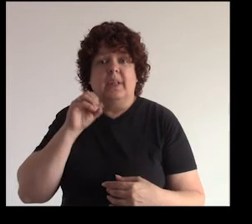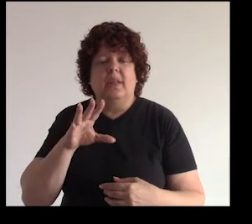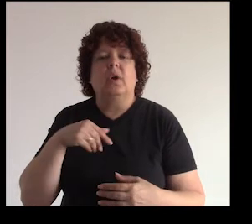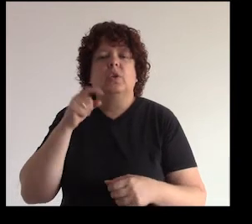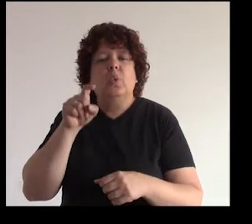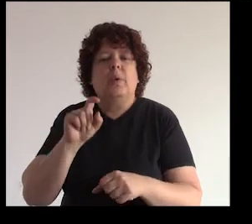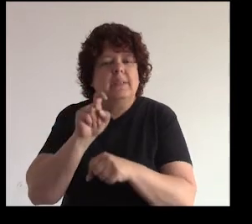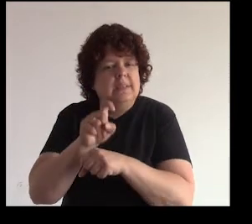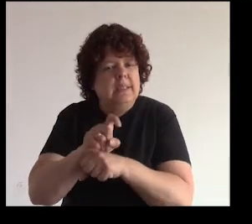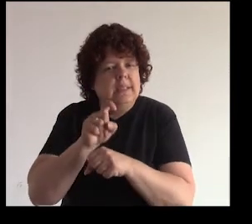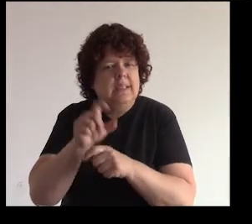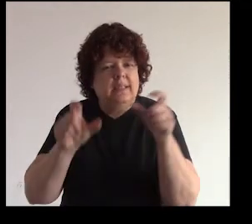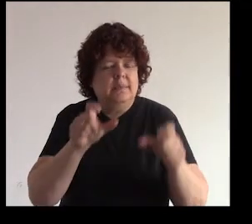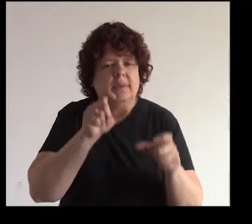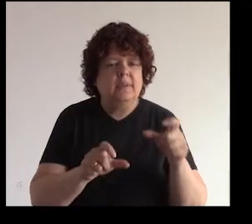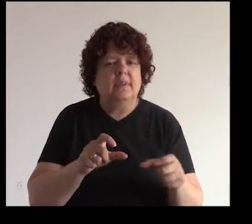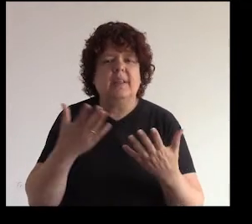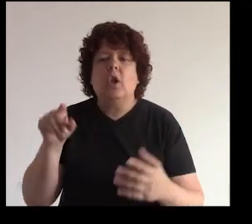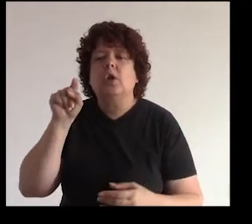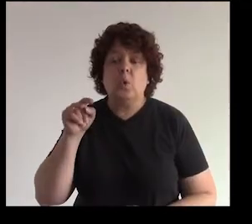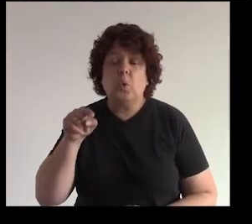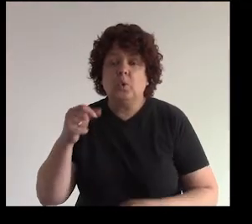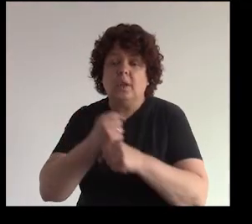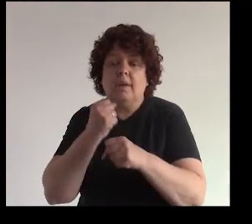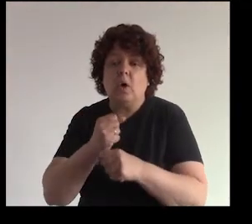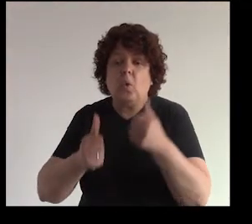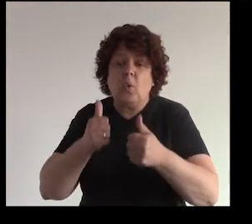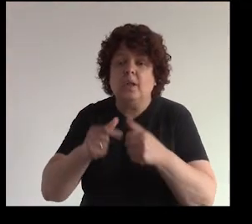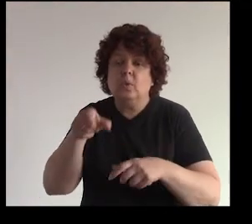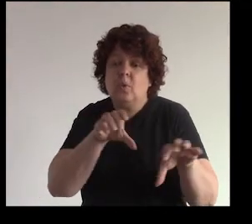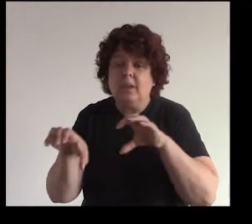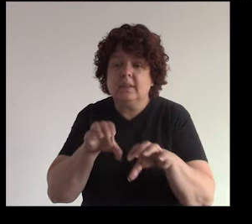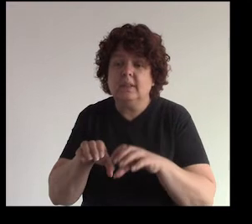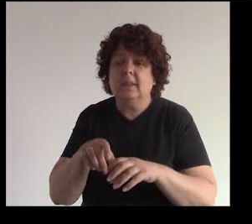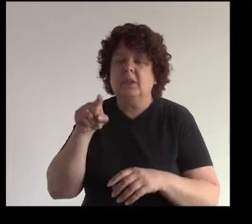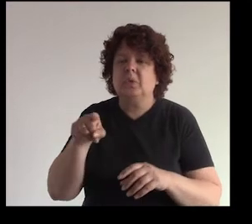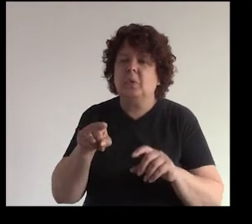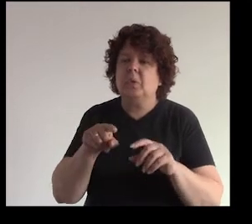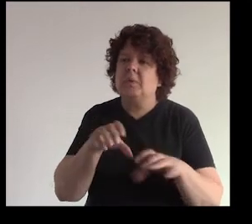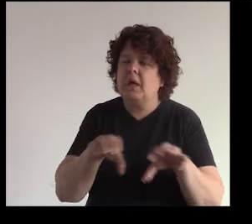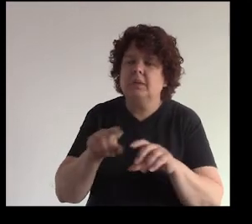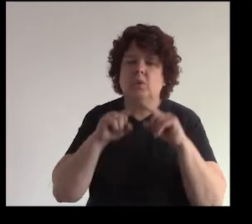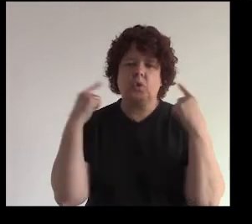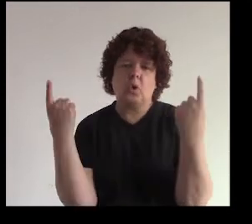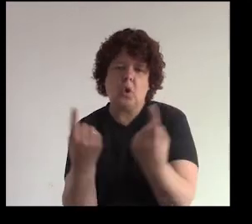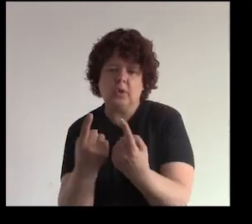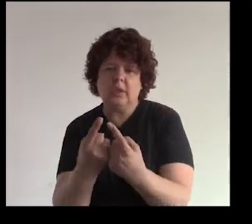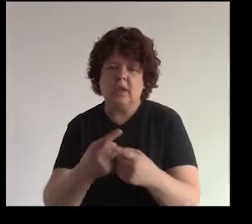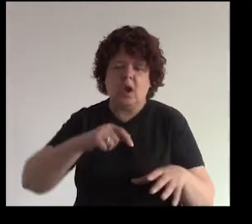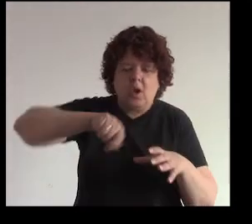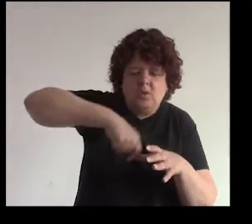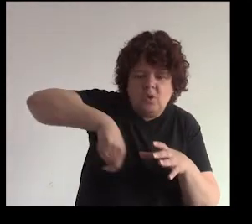que puedes educar a las personas desde lo que haces desde lo que te dedicas si eres repostero si eres